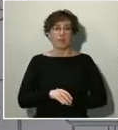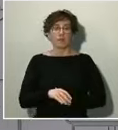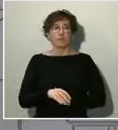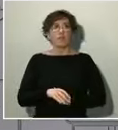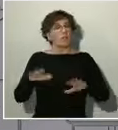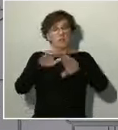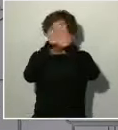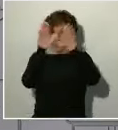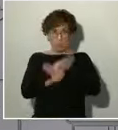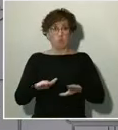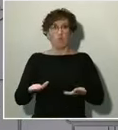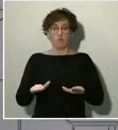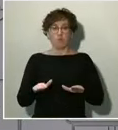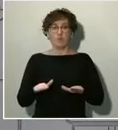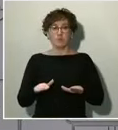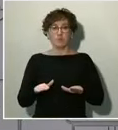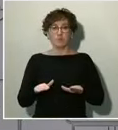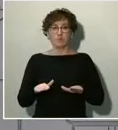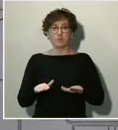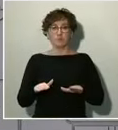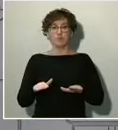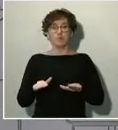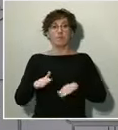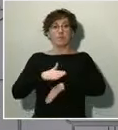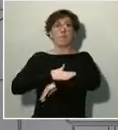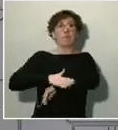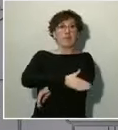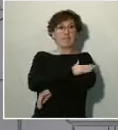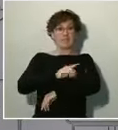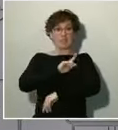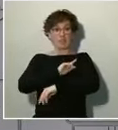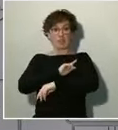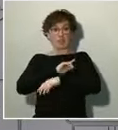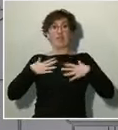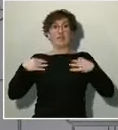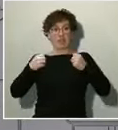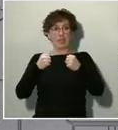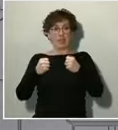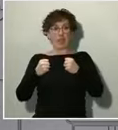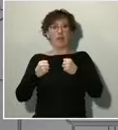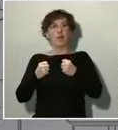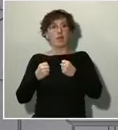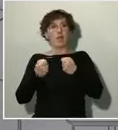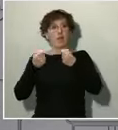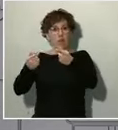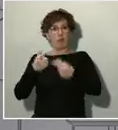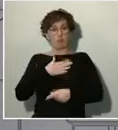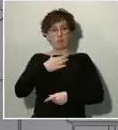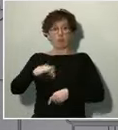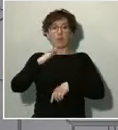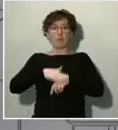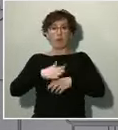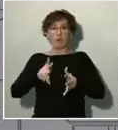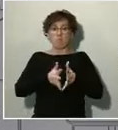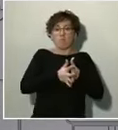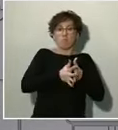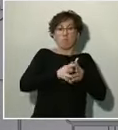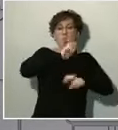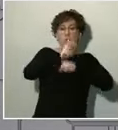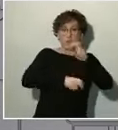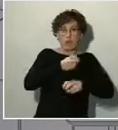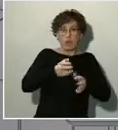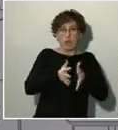al Ministerio de Sanidad para modificar, para ampliar o para restringir las actividades permitidas, de manera que pueda